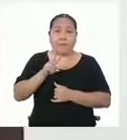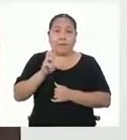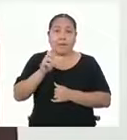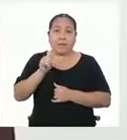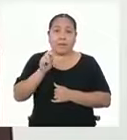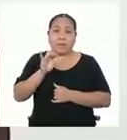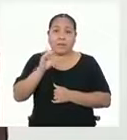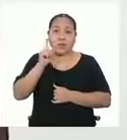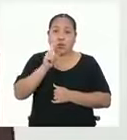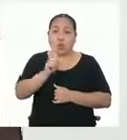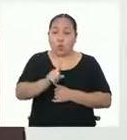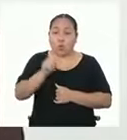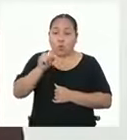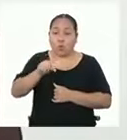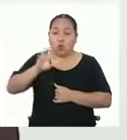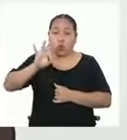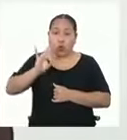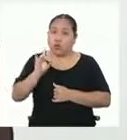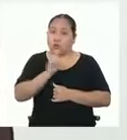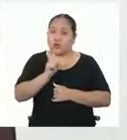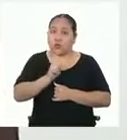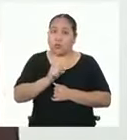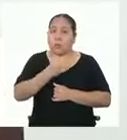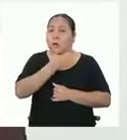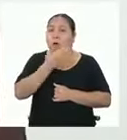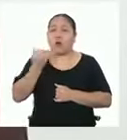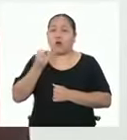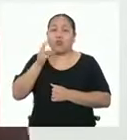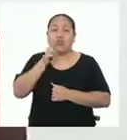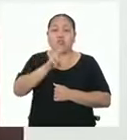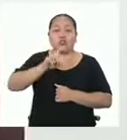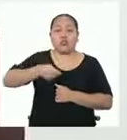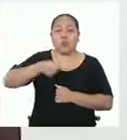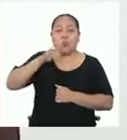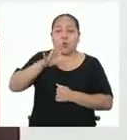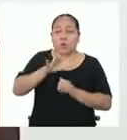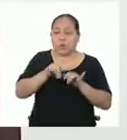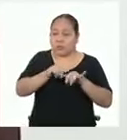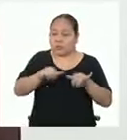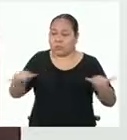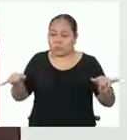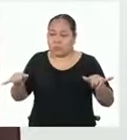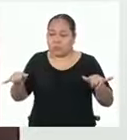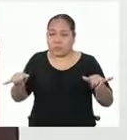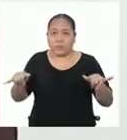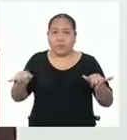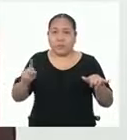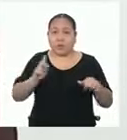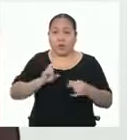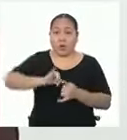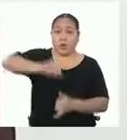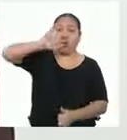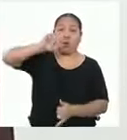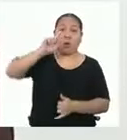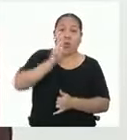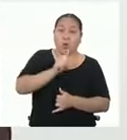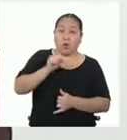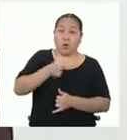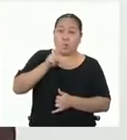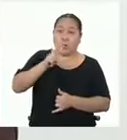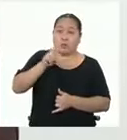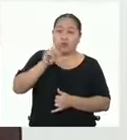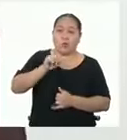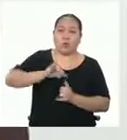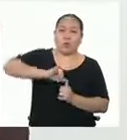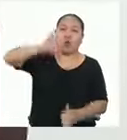ya no es uno coma ocho metros, sino dos coma cuatro metros. Y la altura ya no sería uno coma dos metros, sino